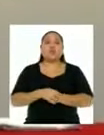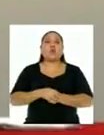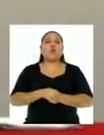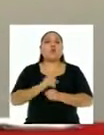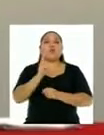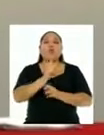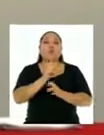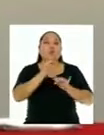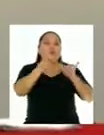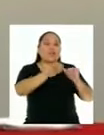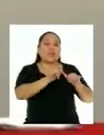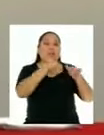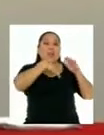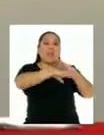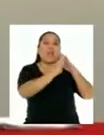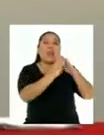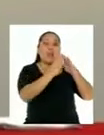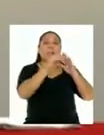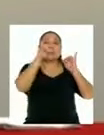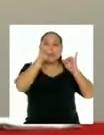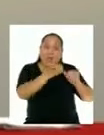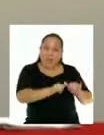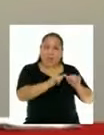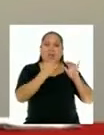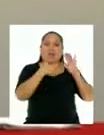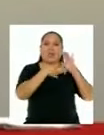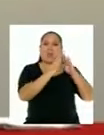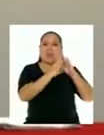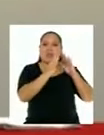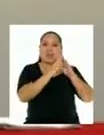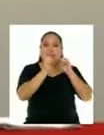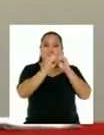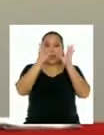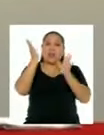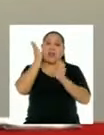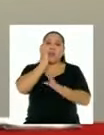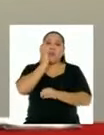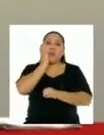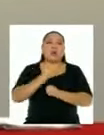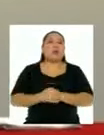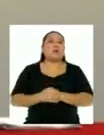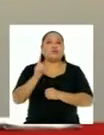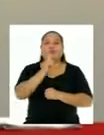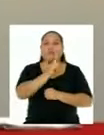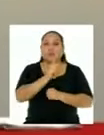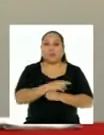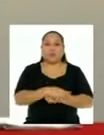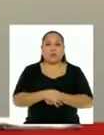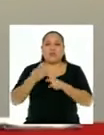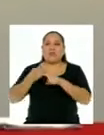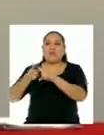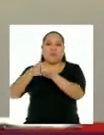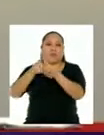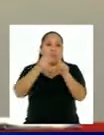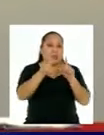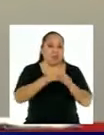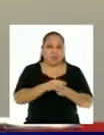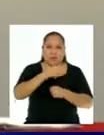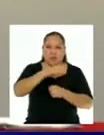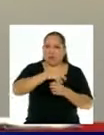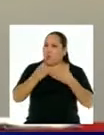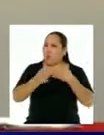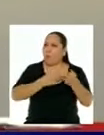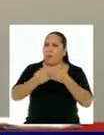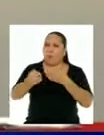obligatoria en todo el territorio nacional, independientemente del nivel de alerta de cada provincia. Esta